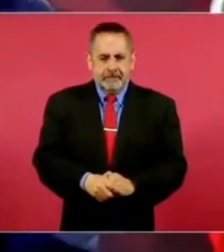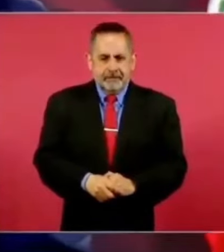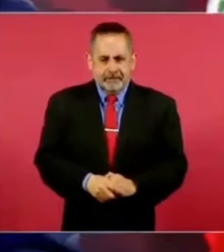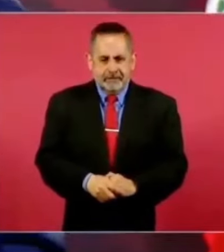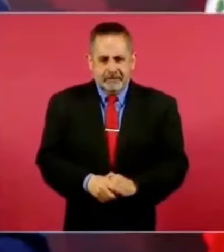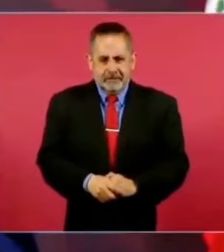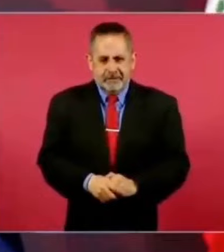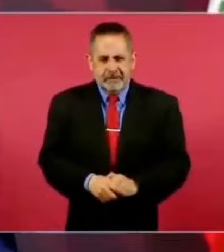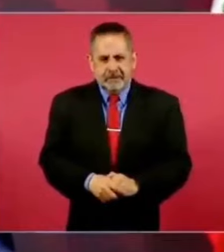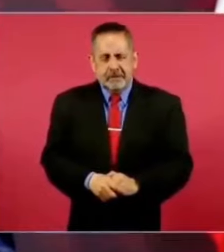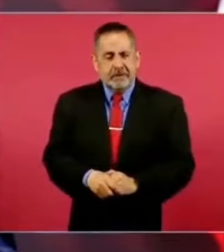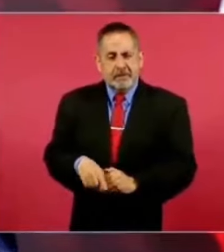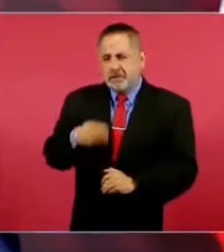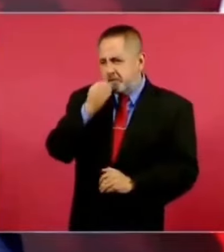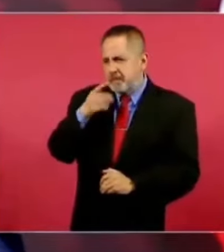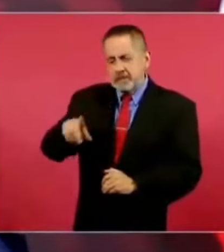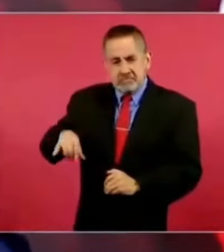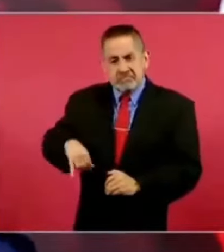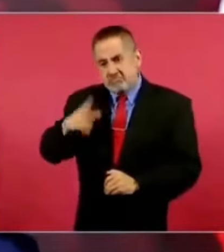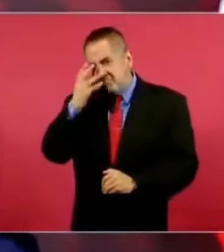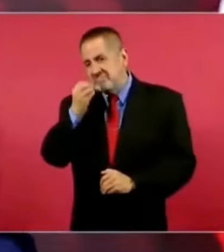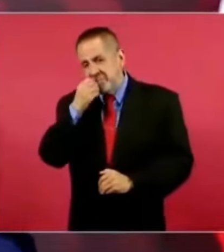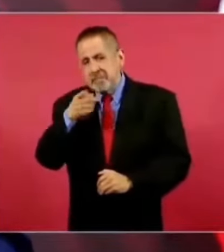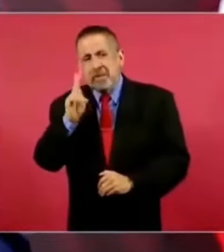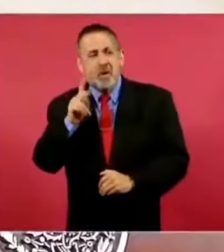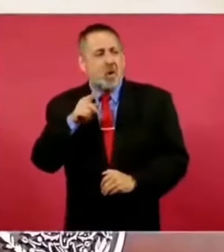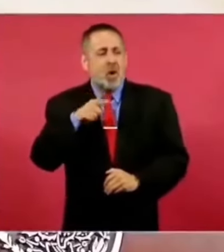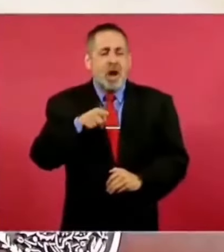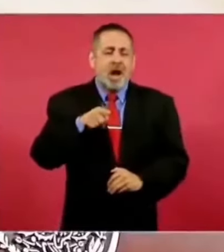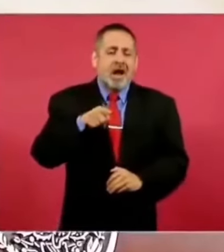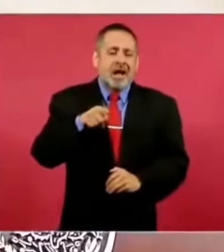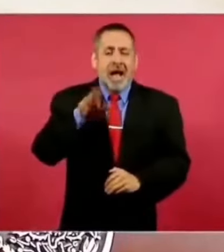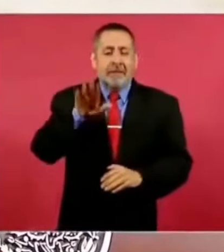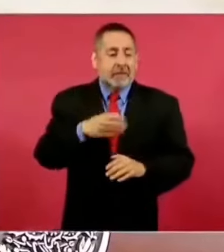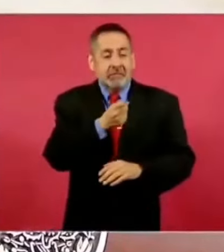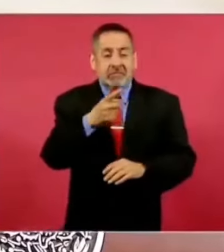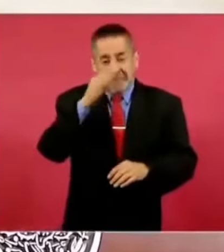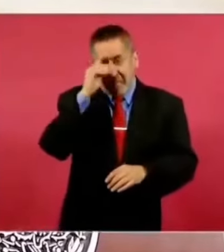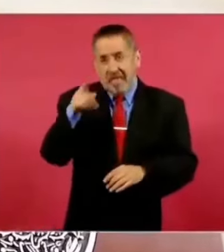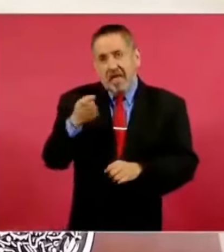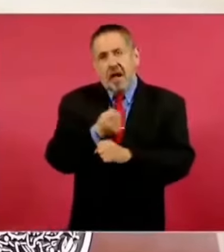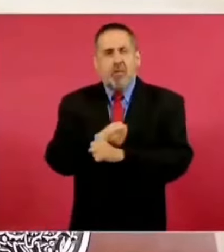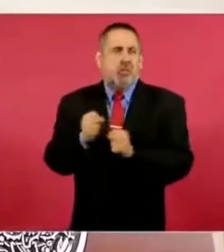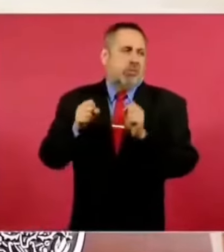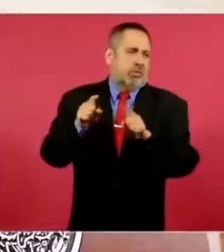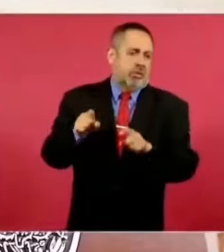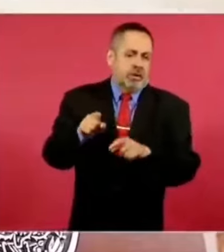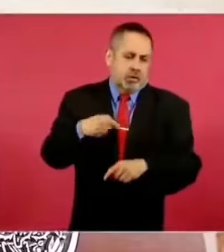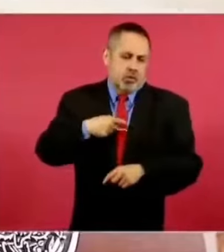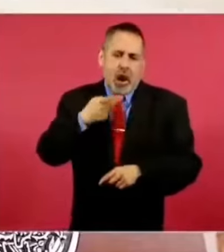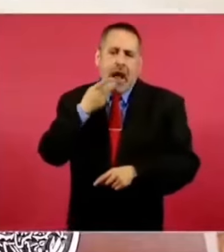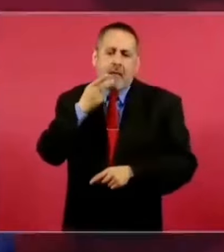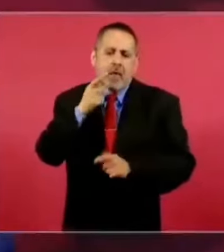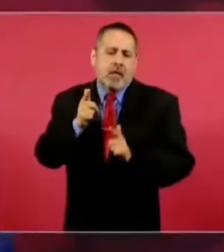puede parecer tedioso y además ya saben que yo hablo despacio, no hablo de corrido.